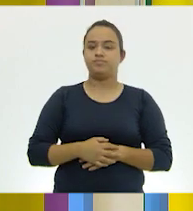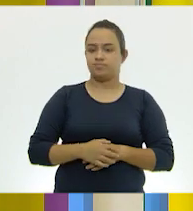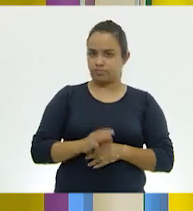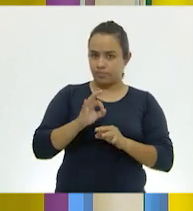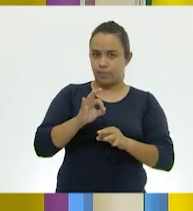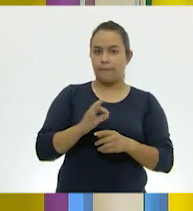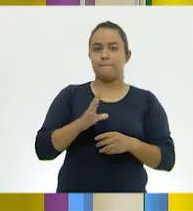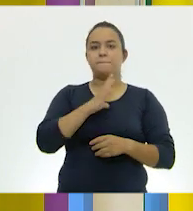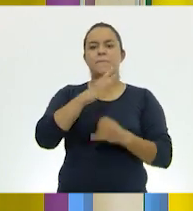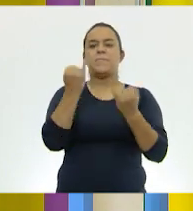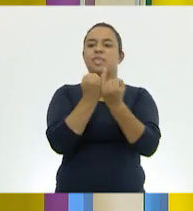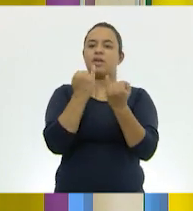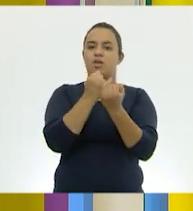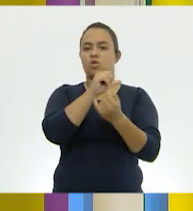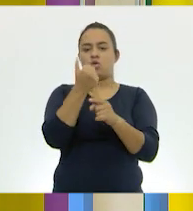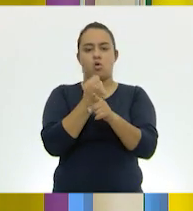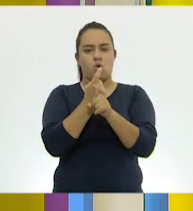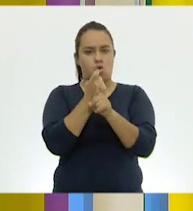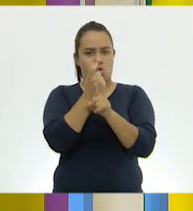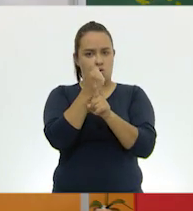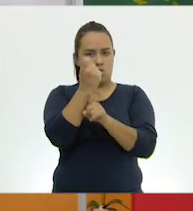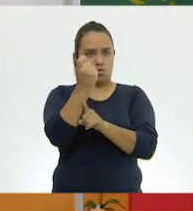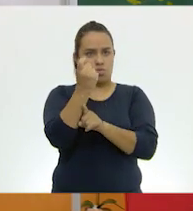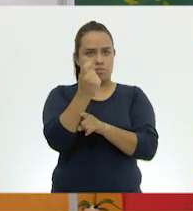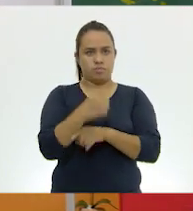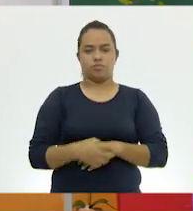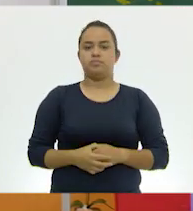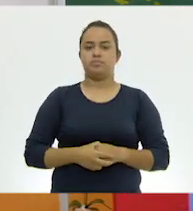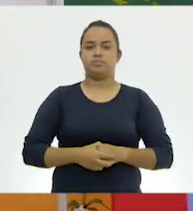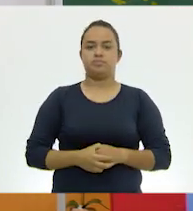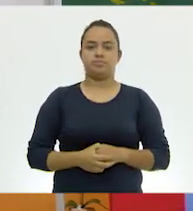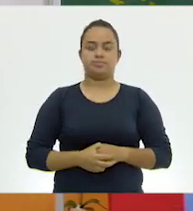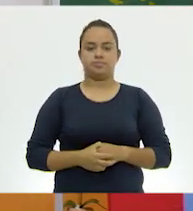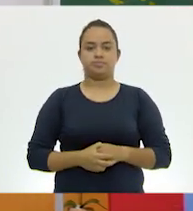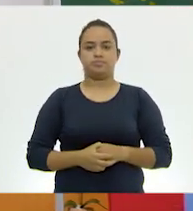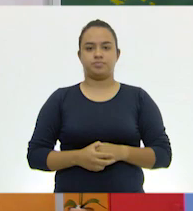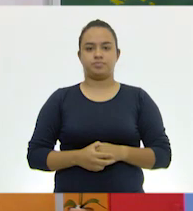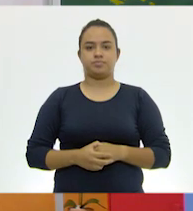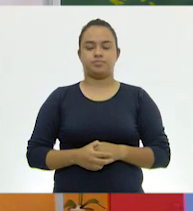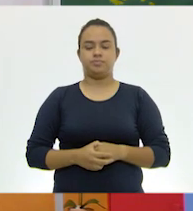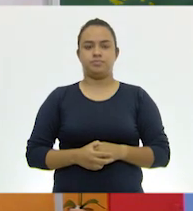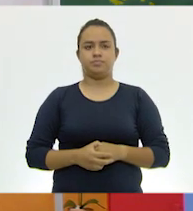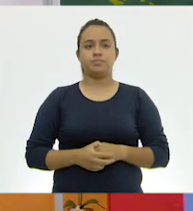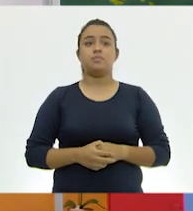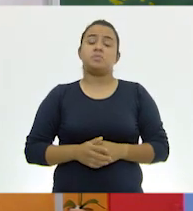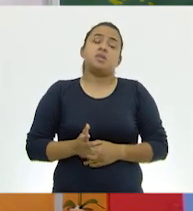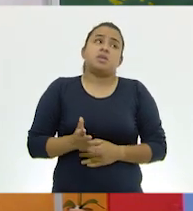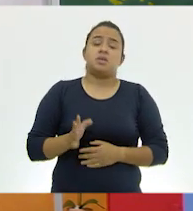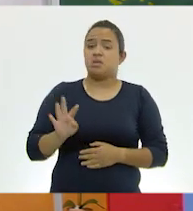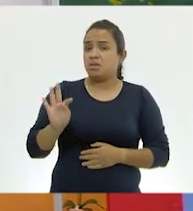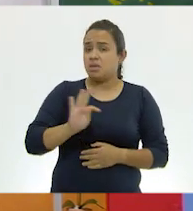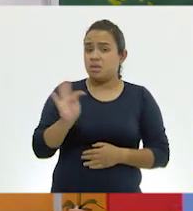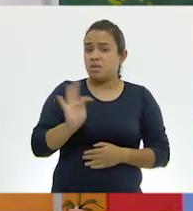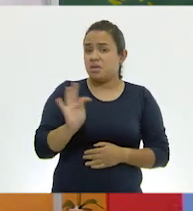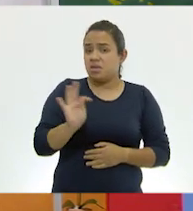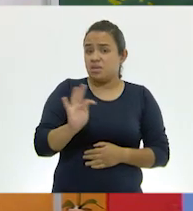bien. Una lombriz también. Una lombriz. Y tal vez...